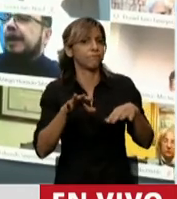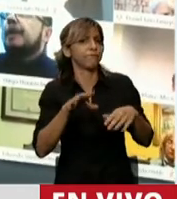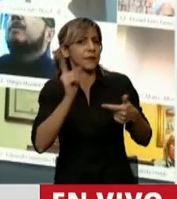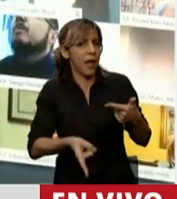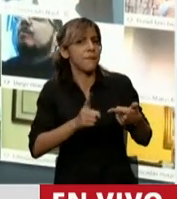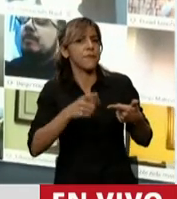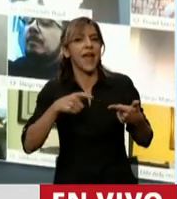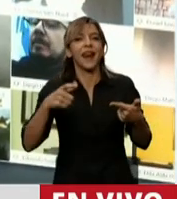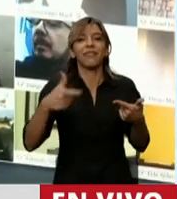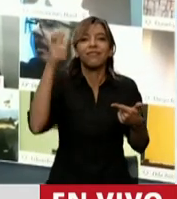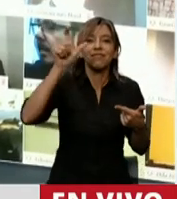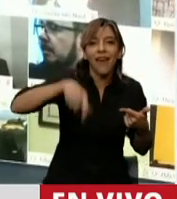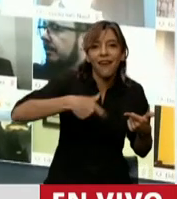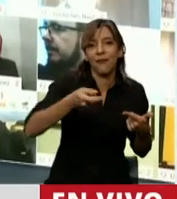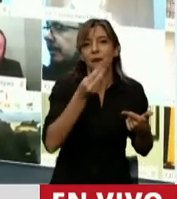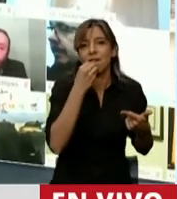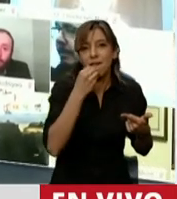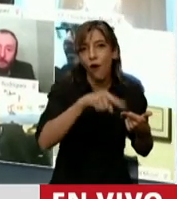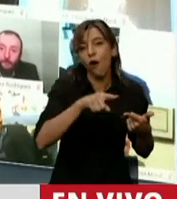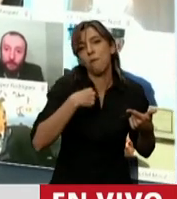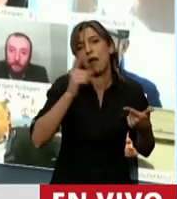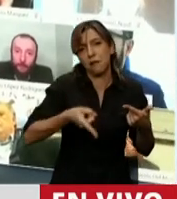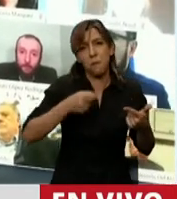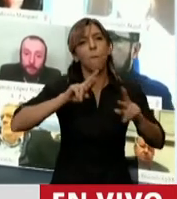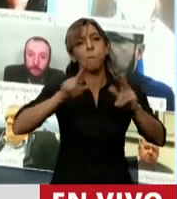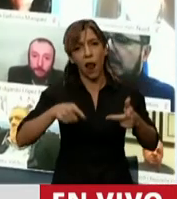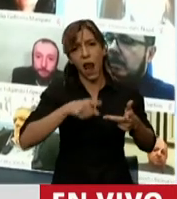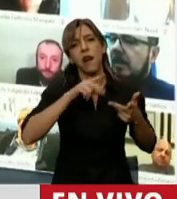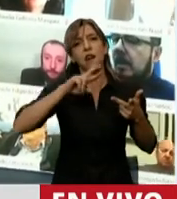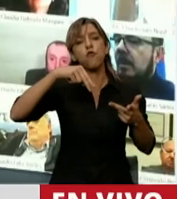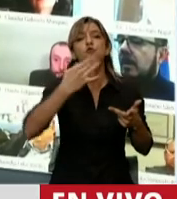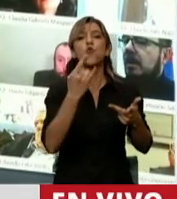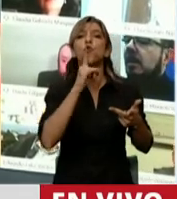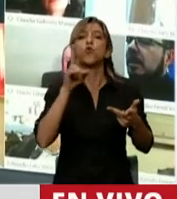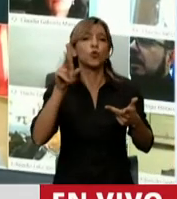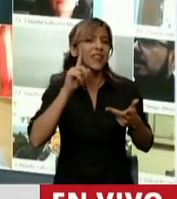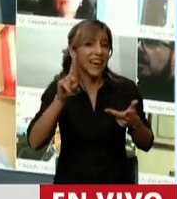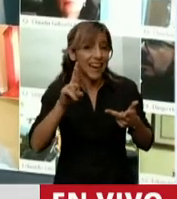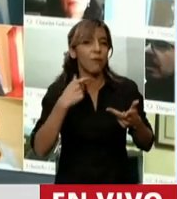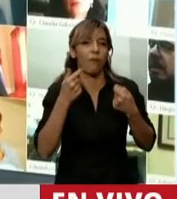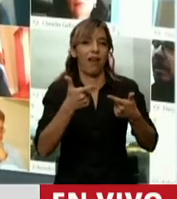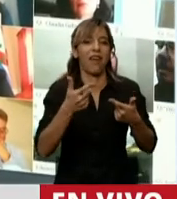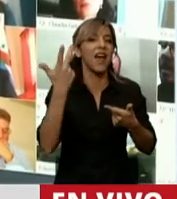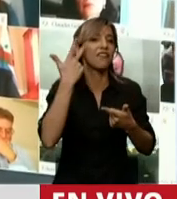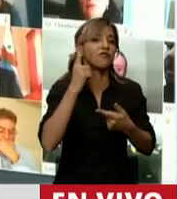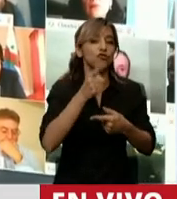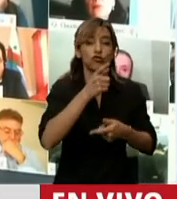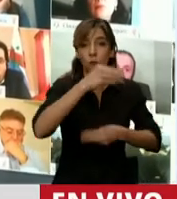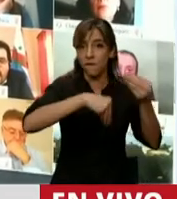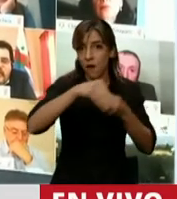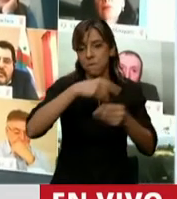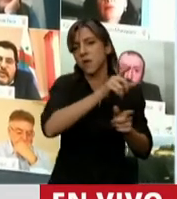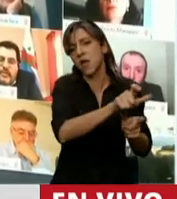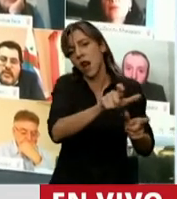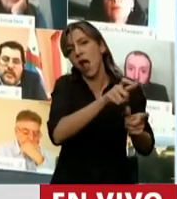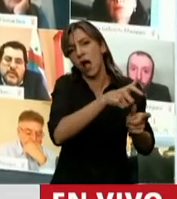formoseñas complementaron los planes alimentarios provinciales como el NUTRIR que llega a más de 18.000 familias y los módulos alimentarios aborígenes